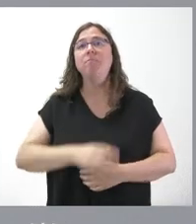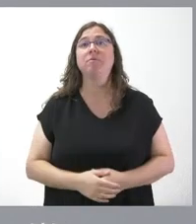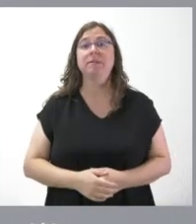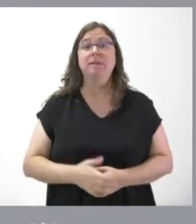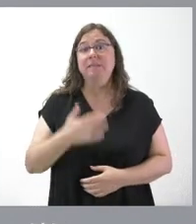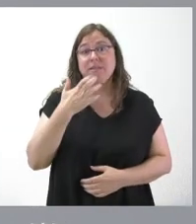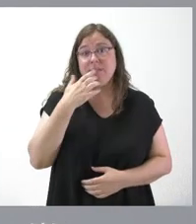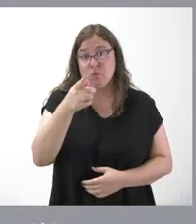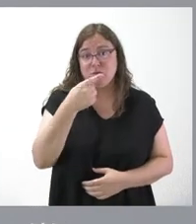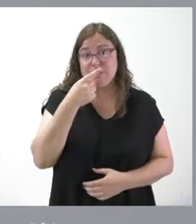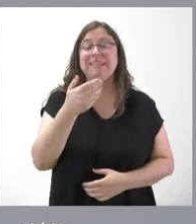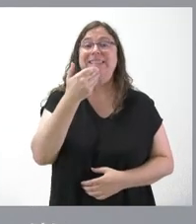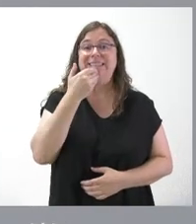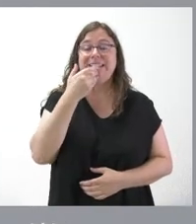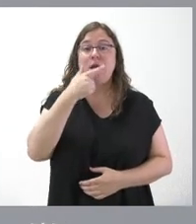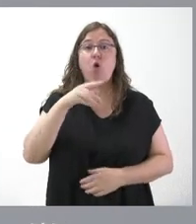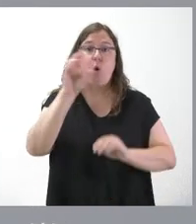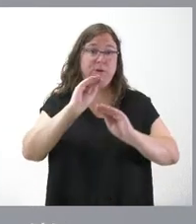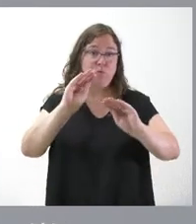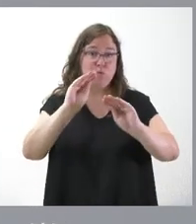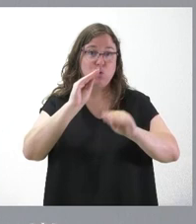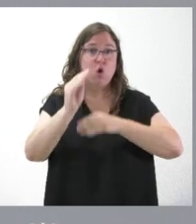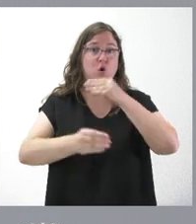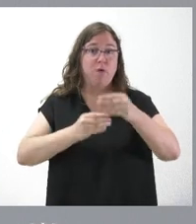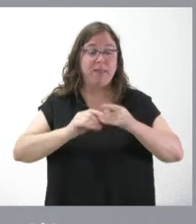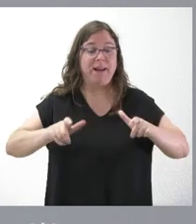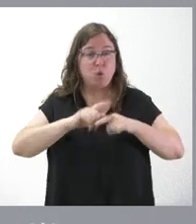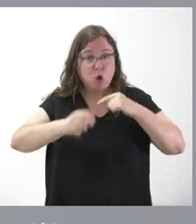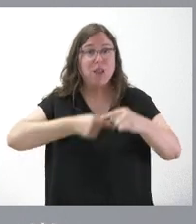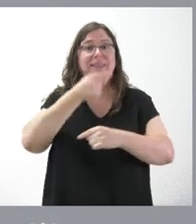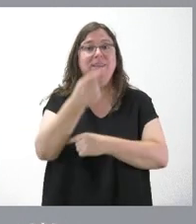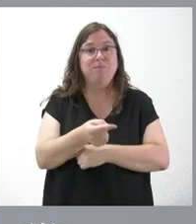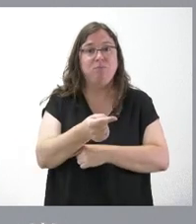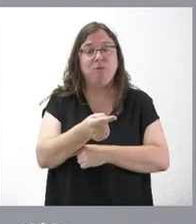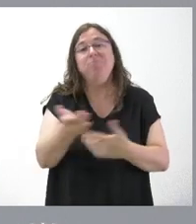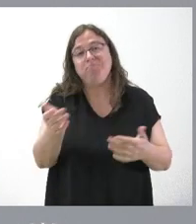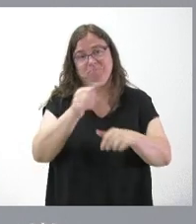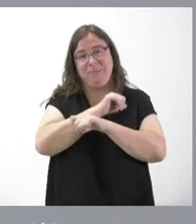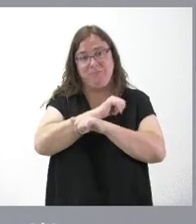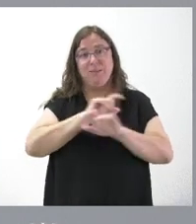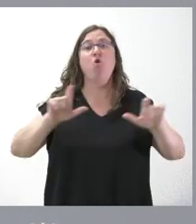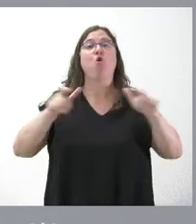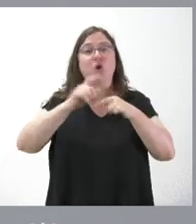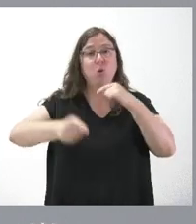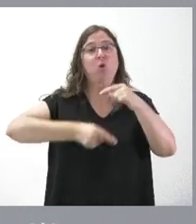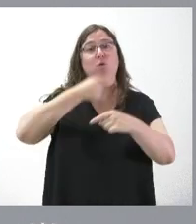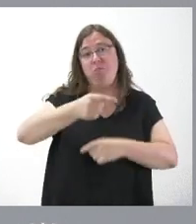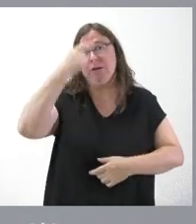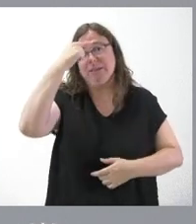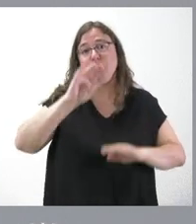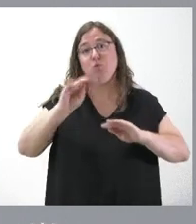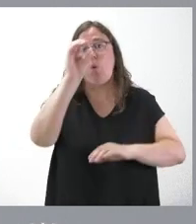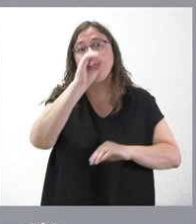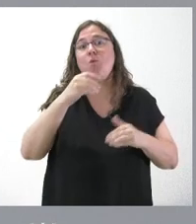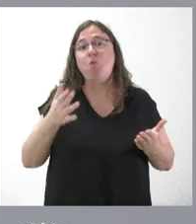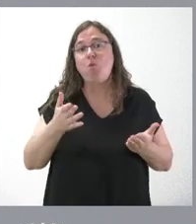ha señalado, si va a dar a conocer su posición después de esa reunión, lo suyo se esperará después de la reunión para conocer la posición y hacer